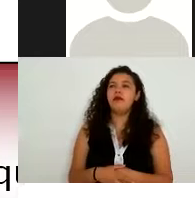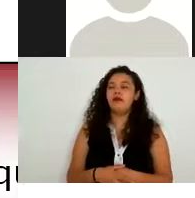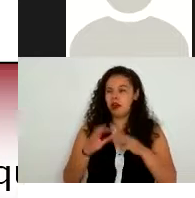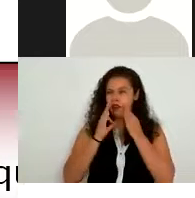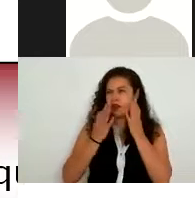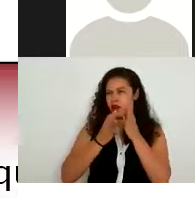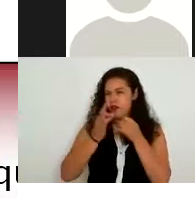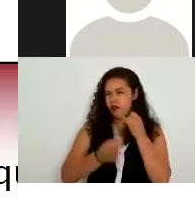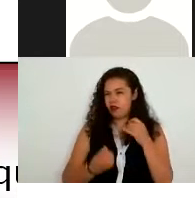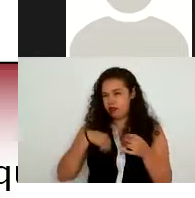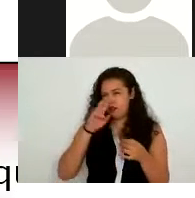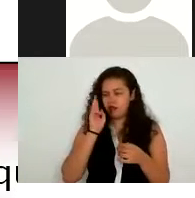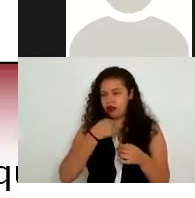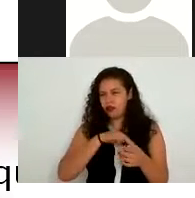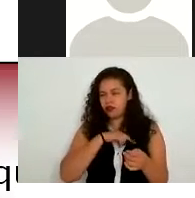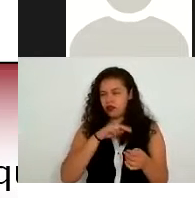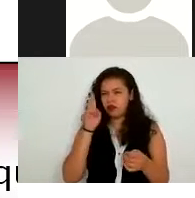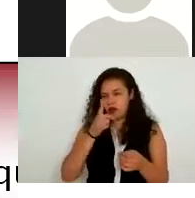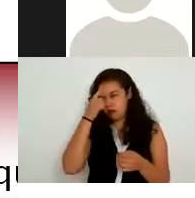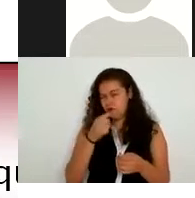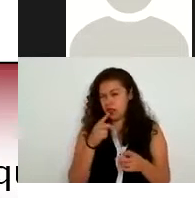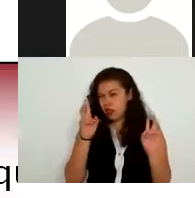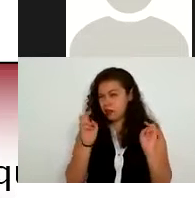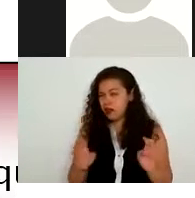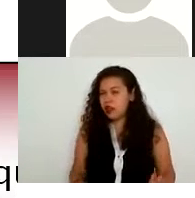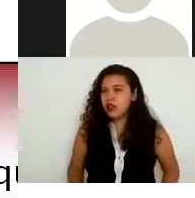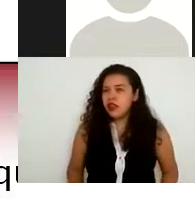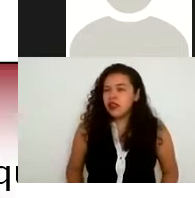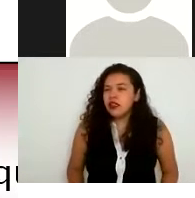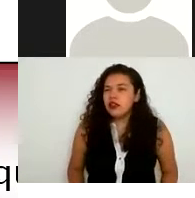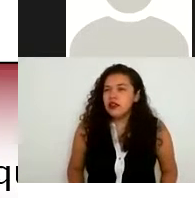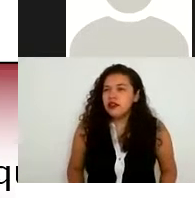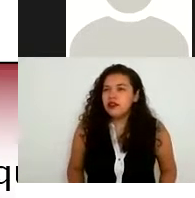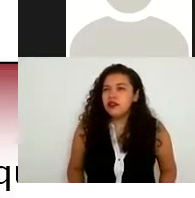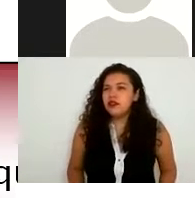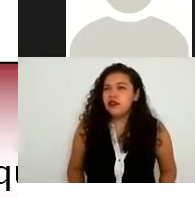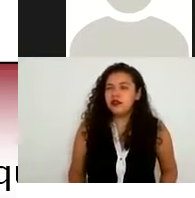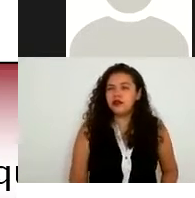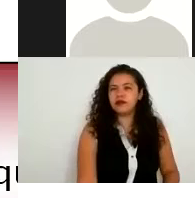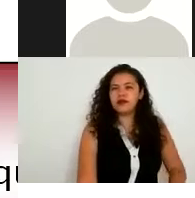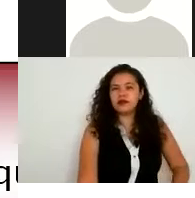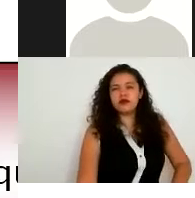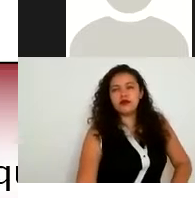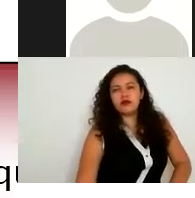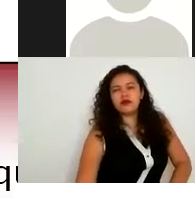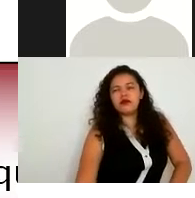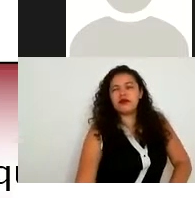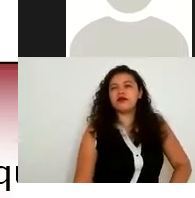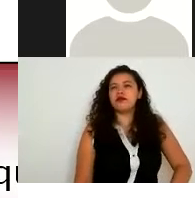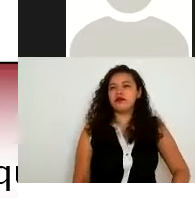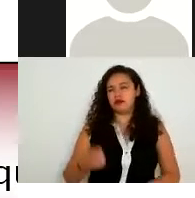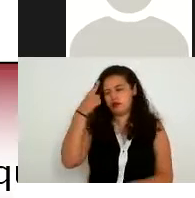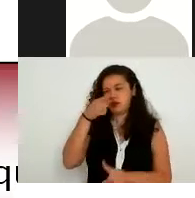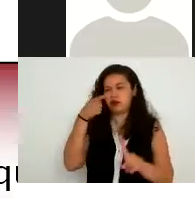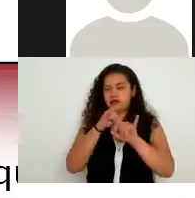que es también un tema de sanción el hecho de que la finalidad para los cuales se recaban los datos personales